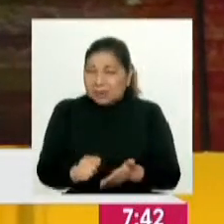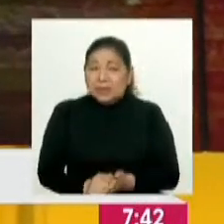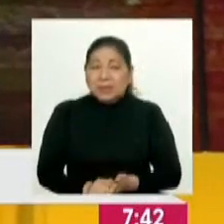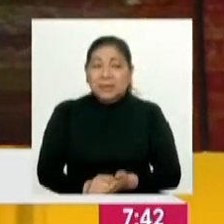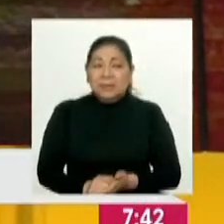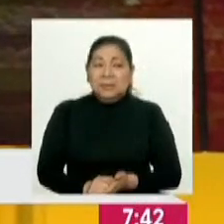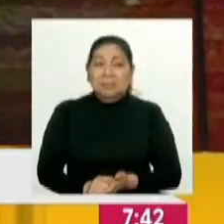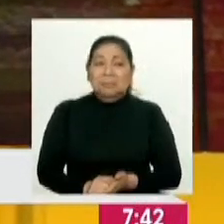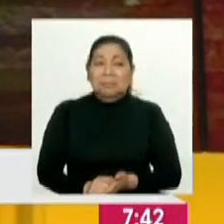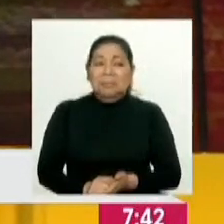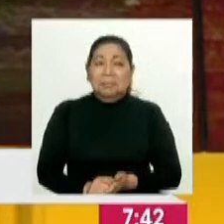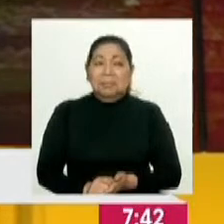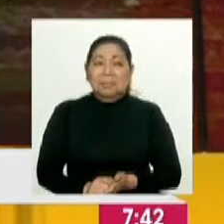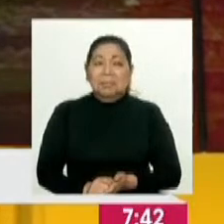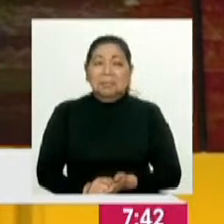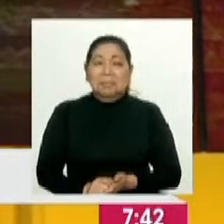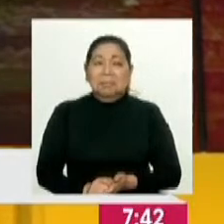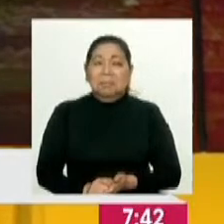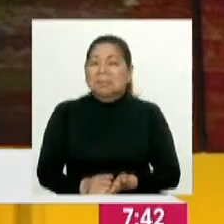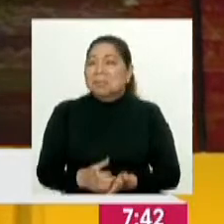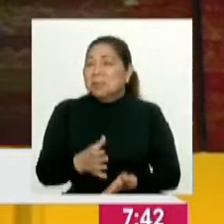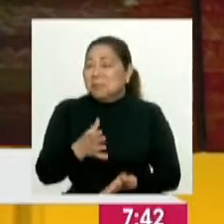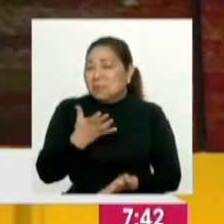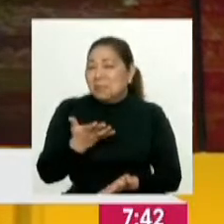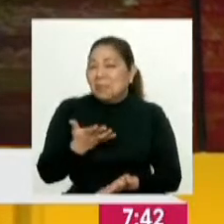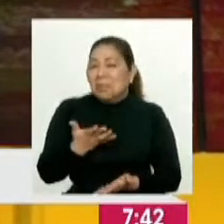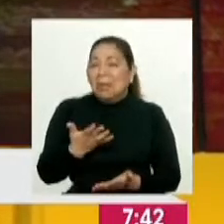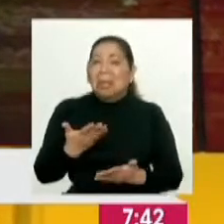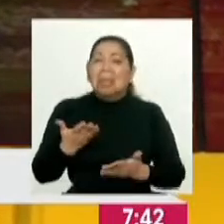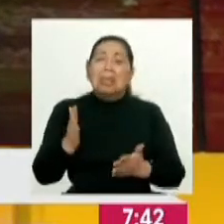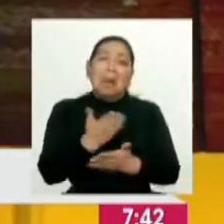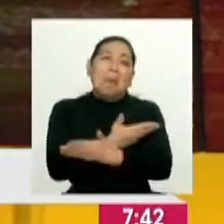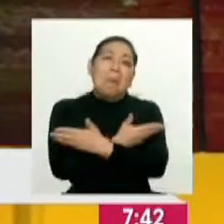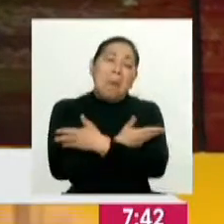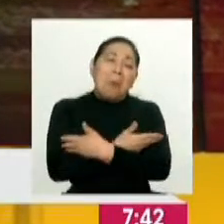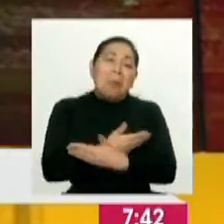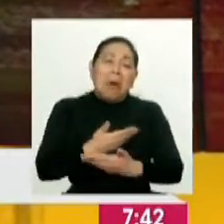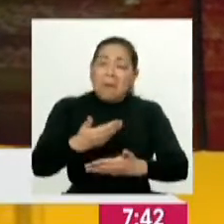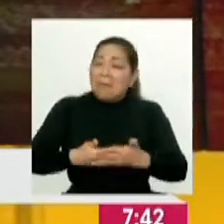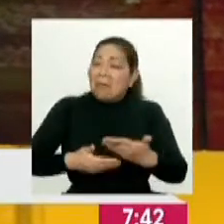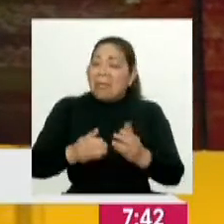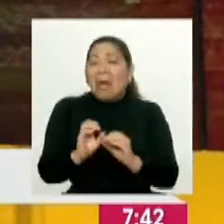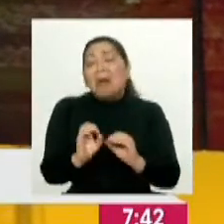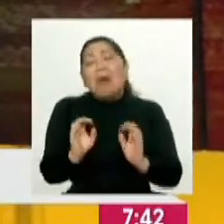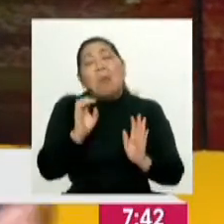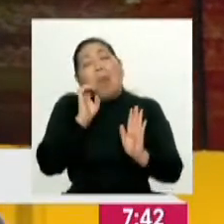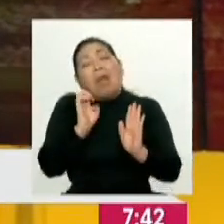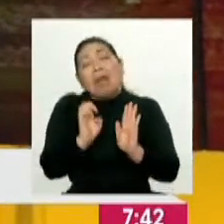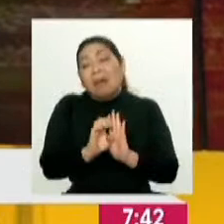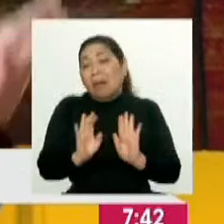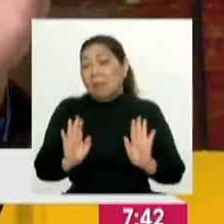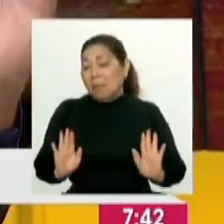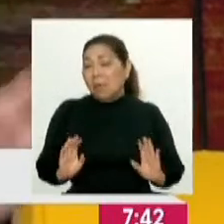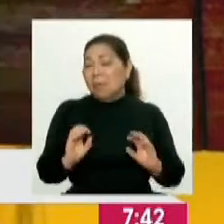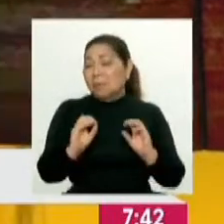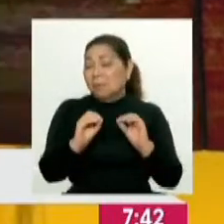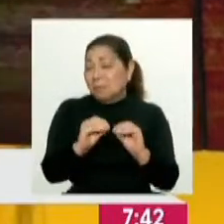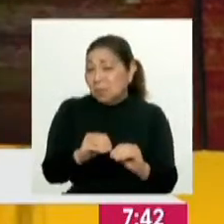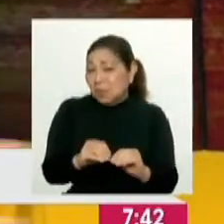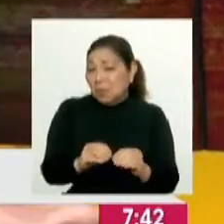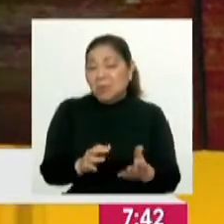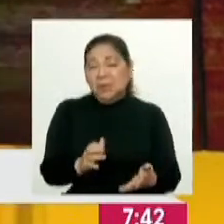pregunta porque de repente uno dice, no sé, me mandé a hacer 10 polos, no hay boleta, no hay factura, son solamente, no sé,